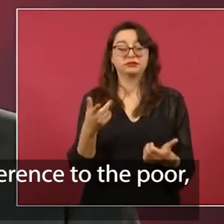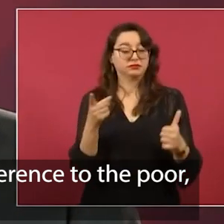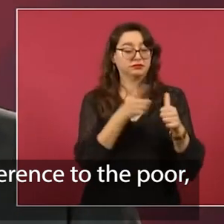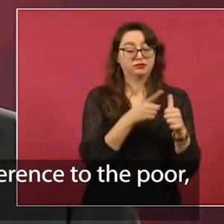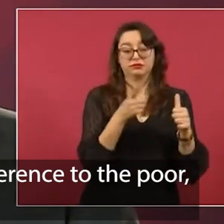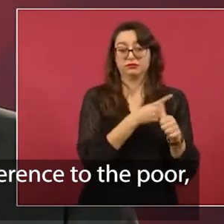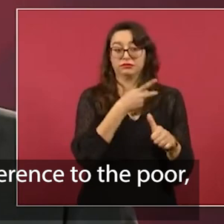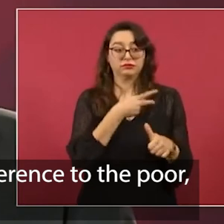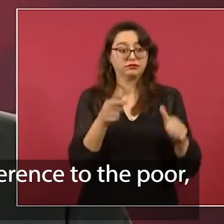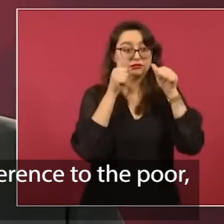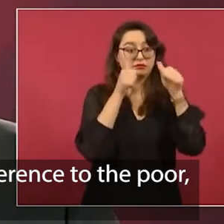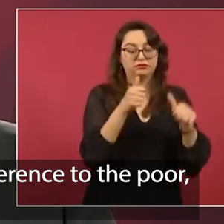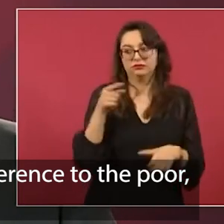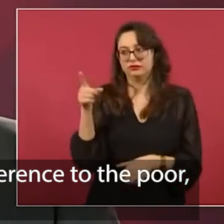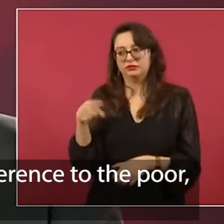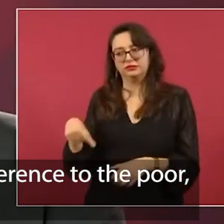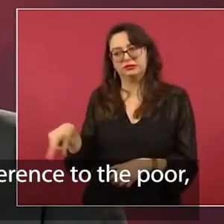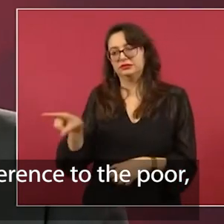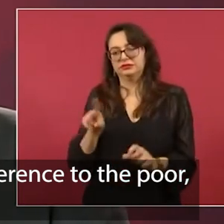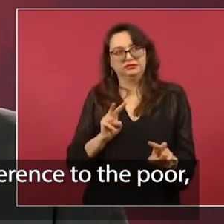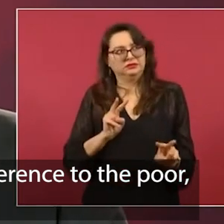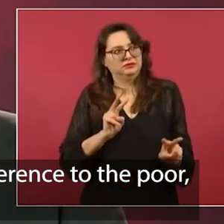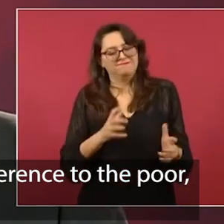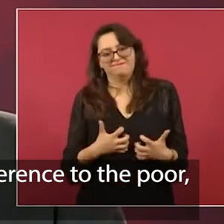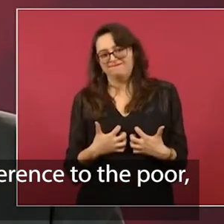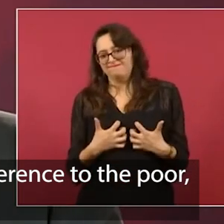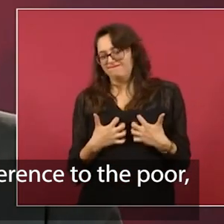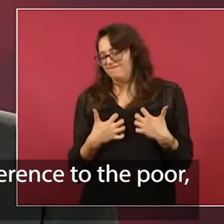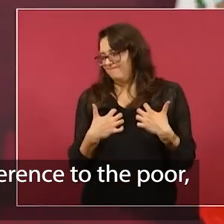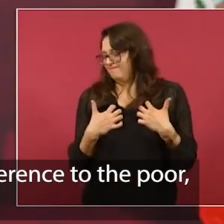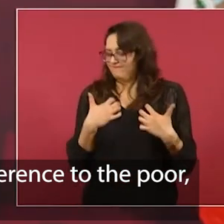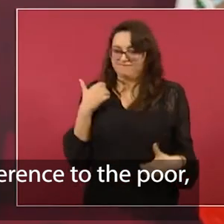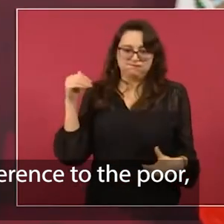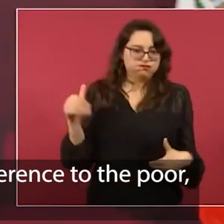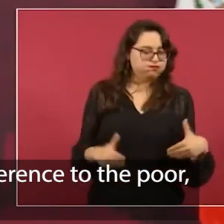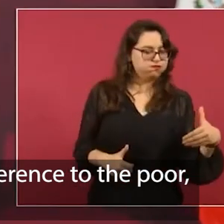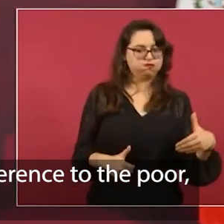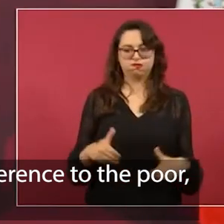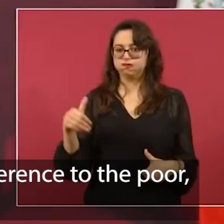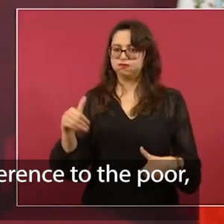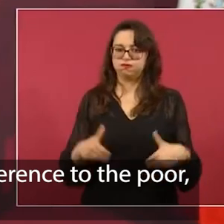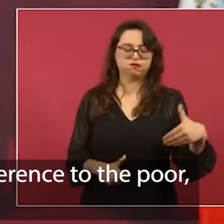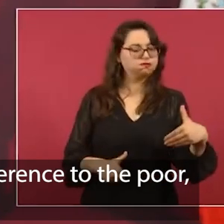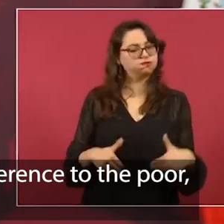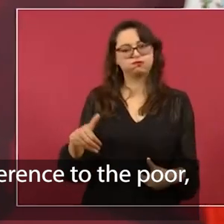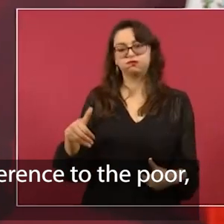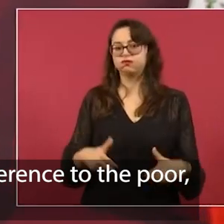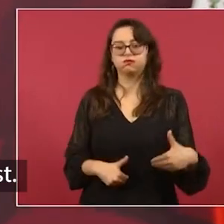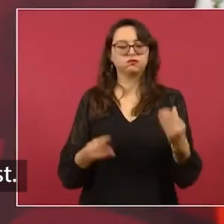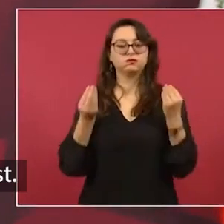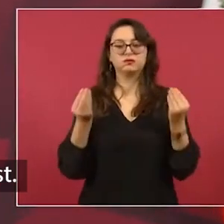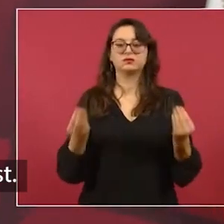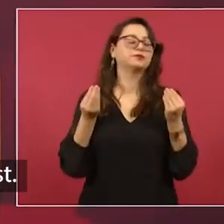Entonces, eso los irrita mucho, mucho, mucho, mucho, mucho, mucho,